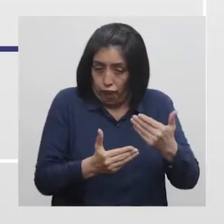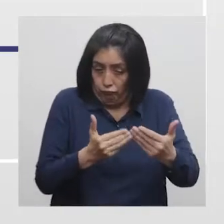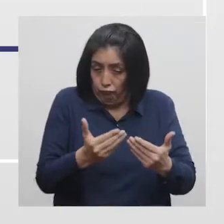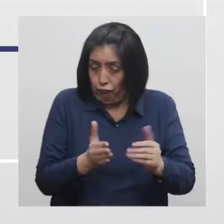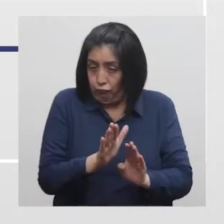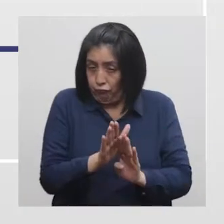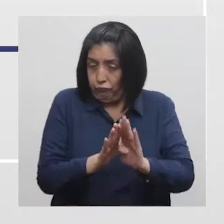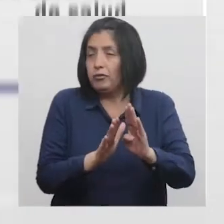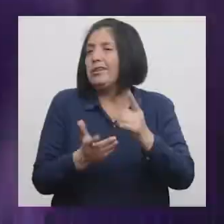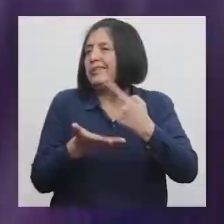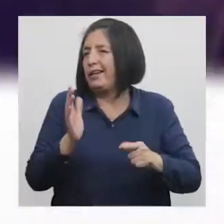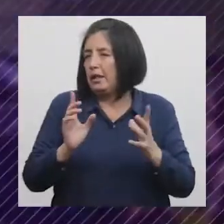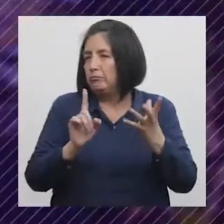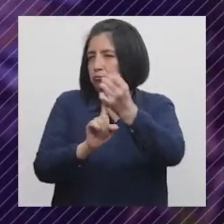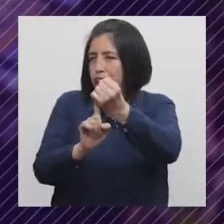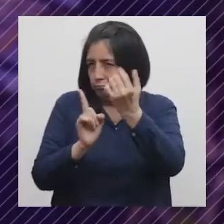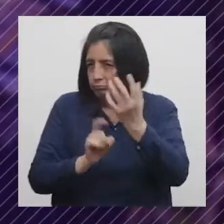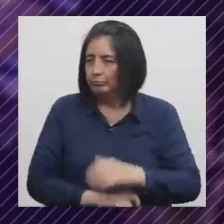mejoras, hemos logrado